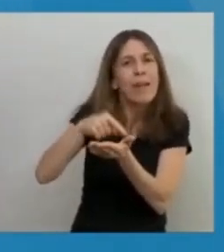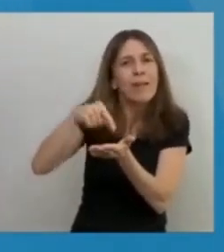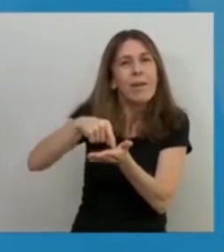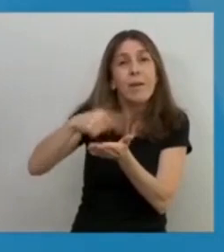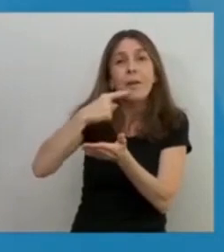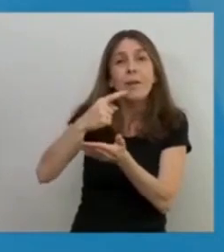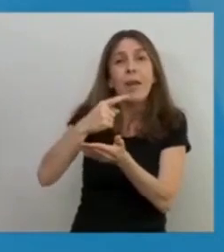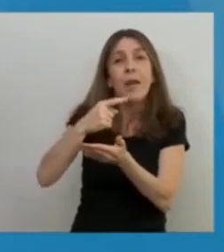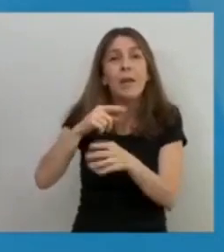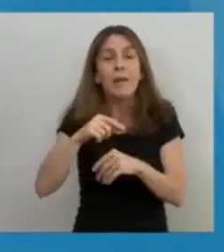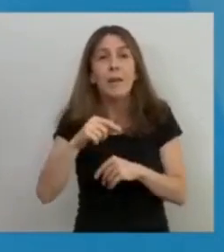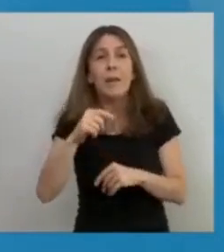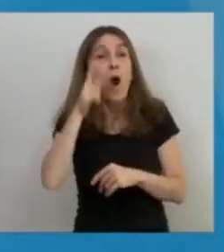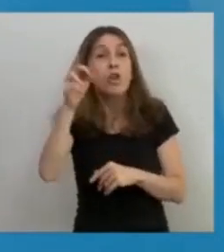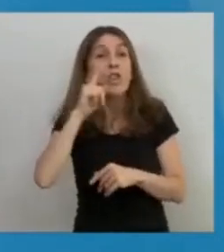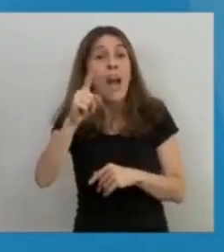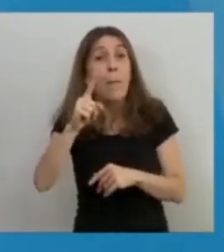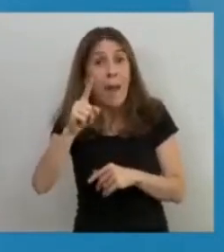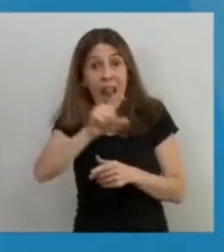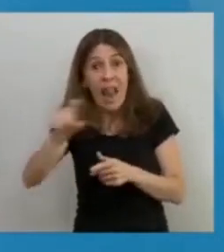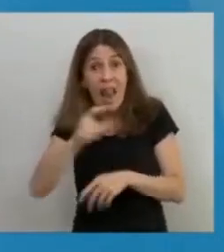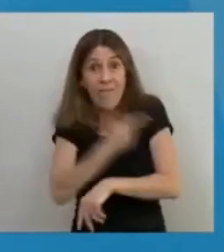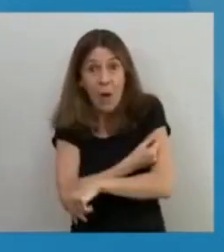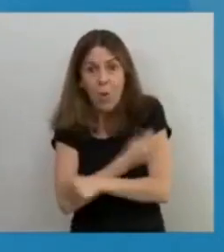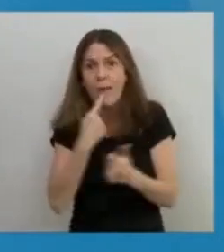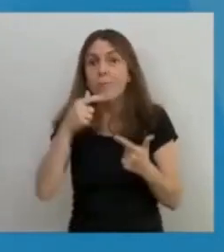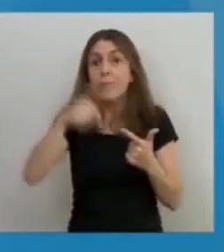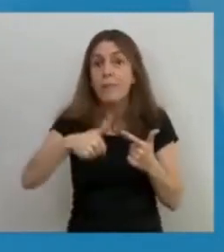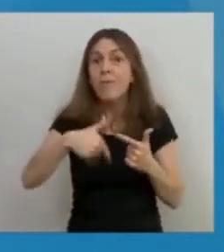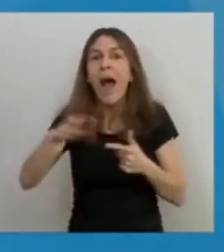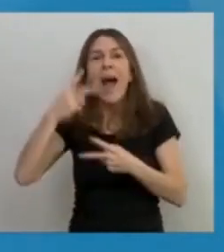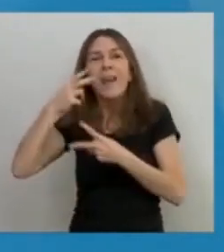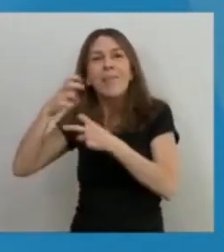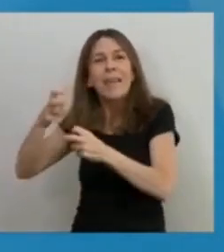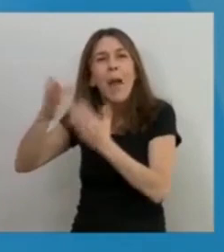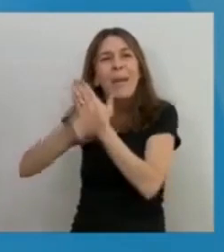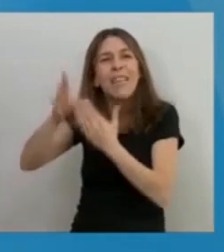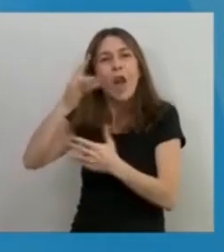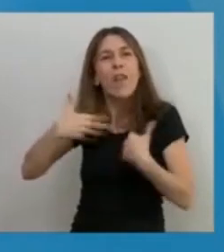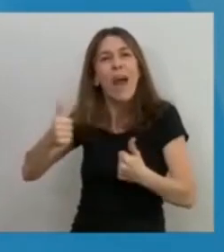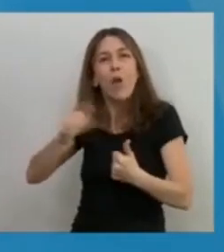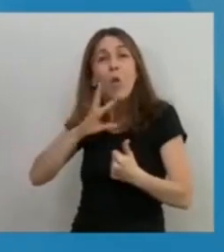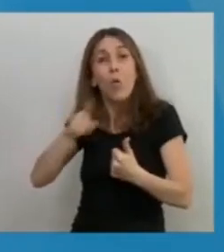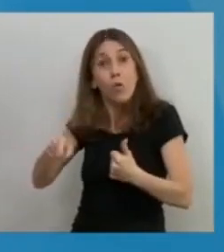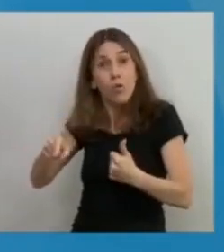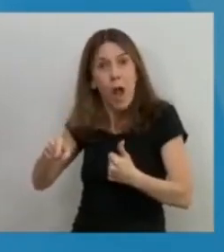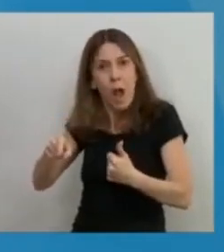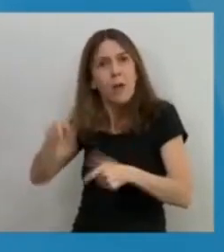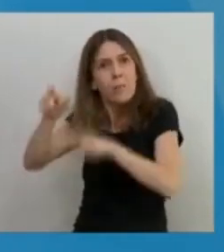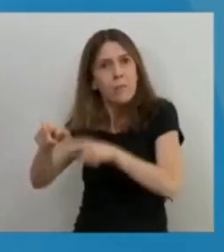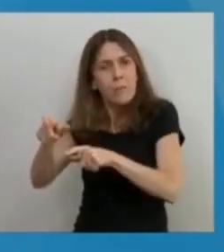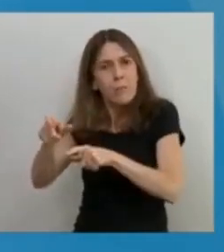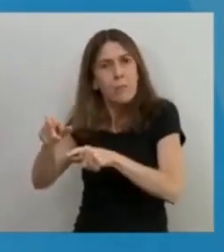que hoy en un estudio hecho por el Ministerio de Salud ruso ha demostrado que es